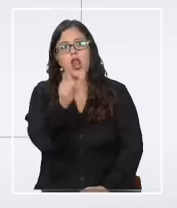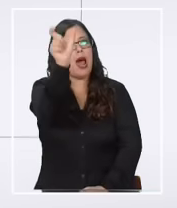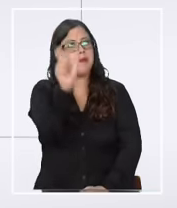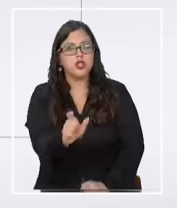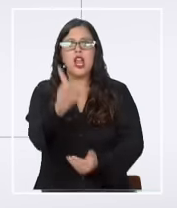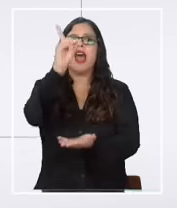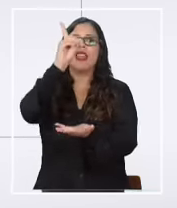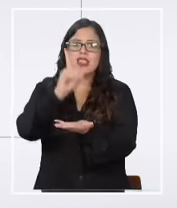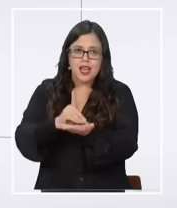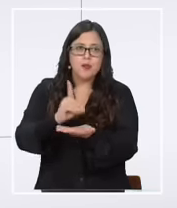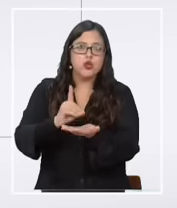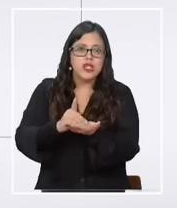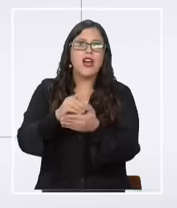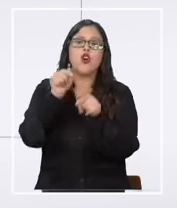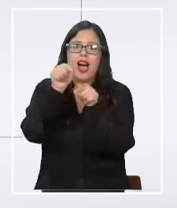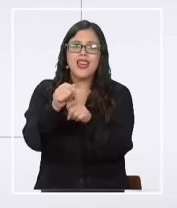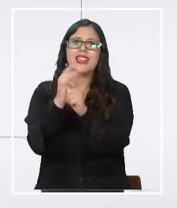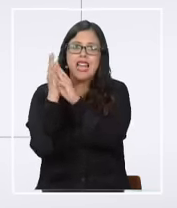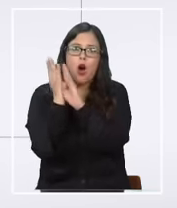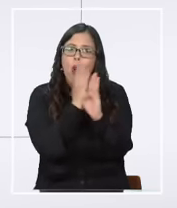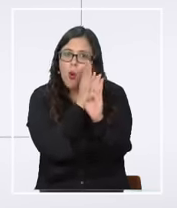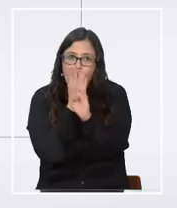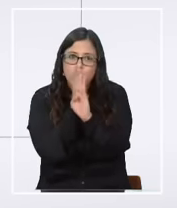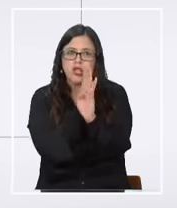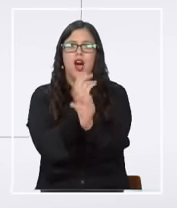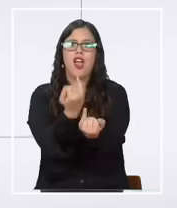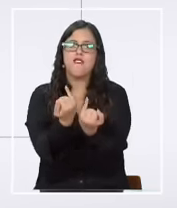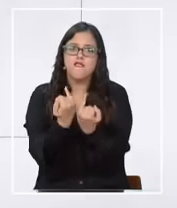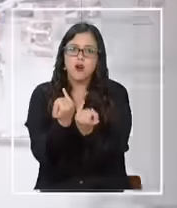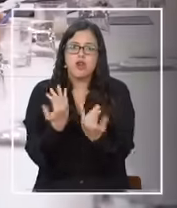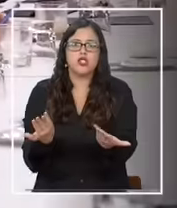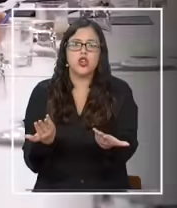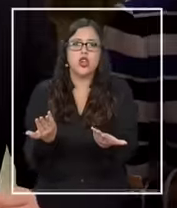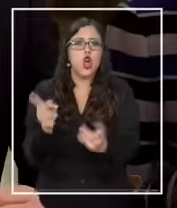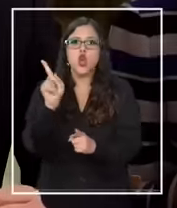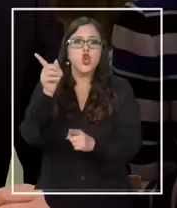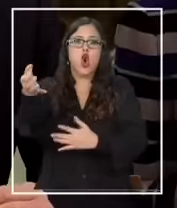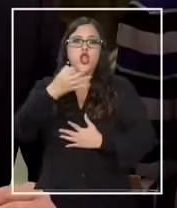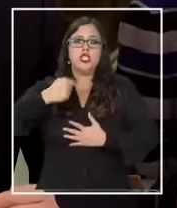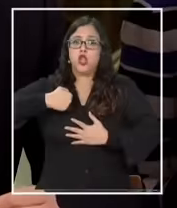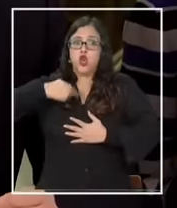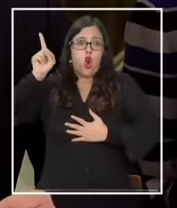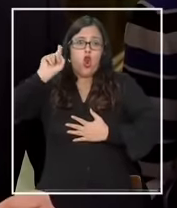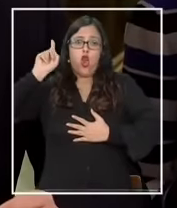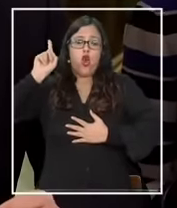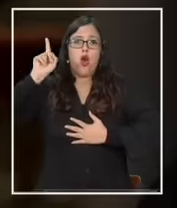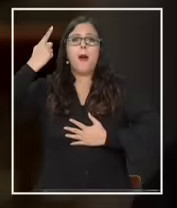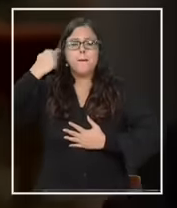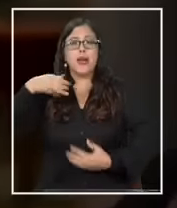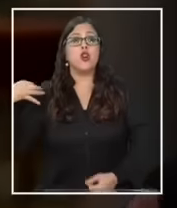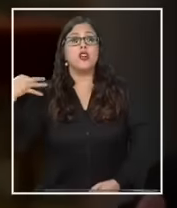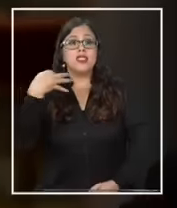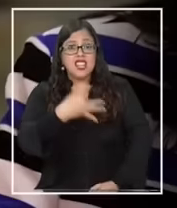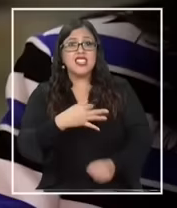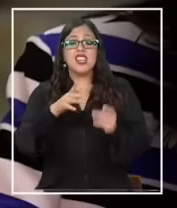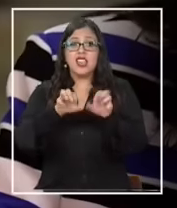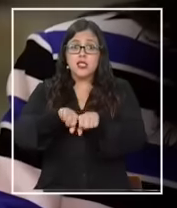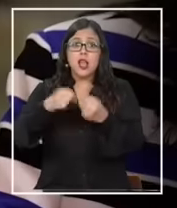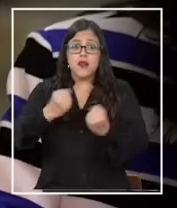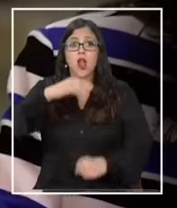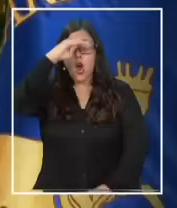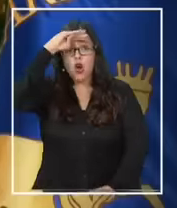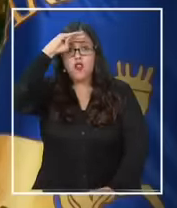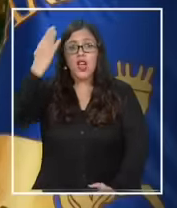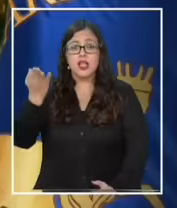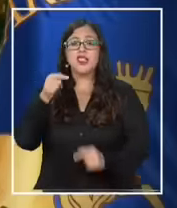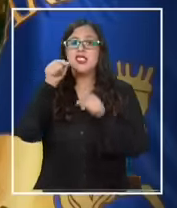está al menos ocultando información no dice yo no fui no pero dice pero dice que se han quebrado las confianzas